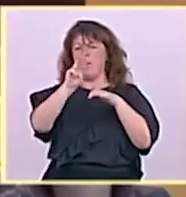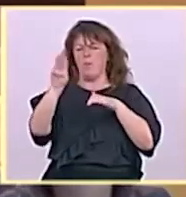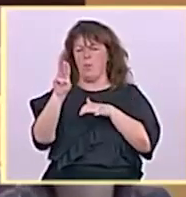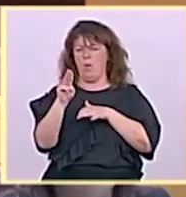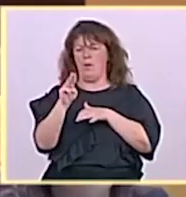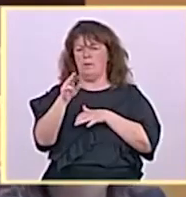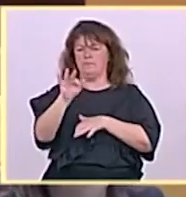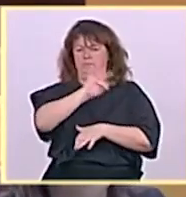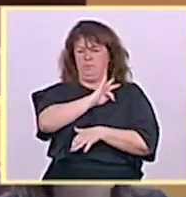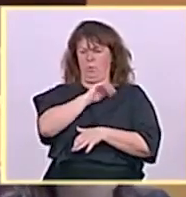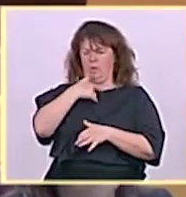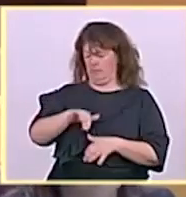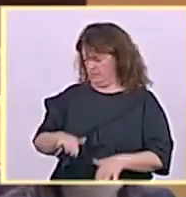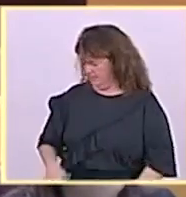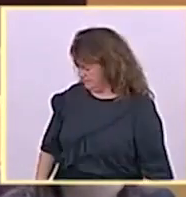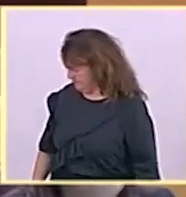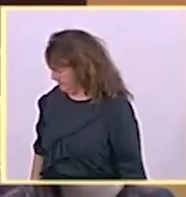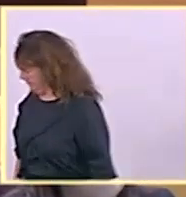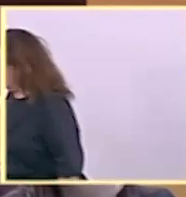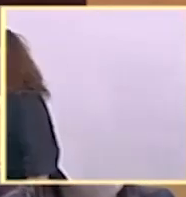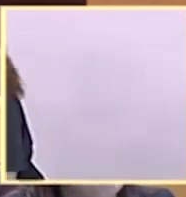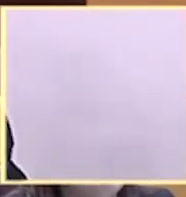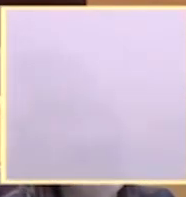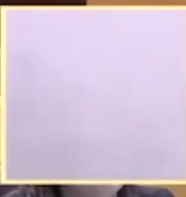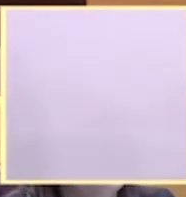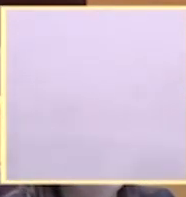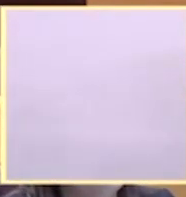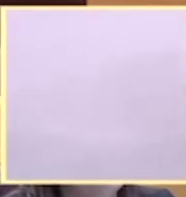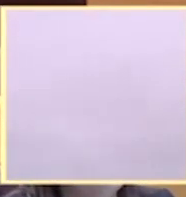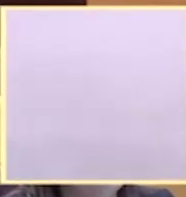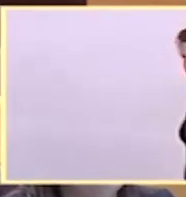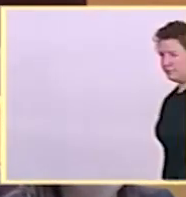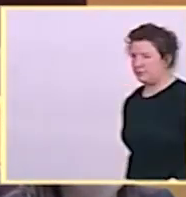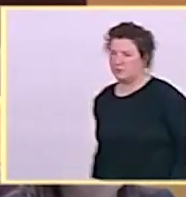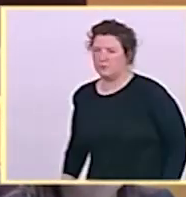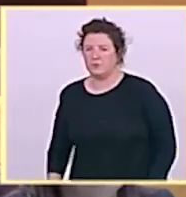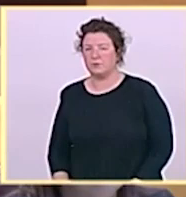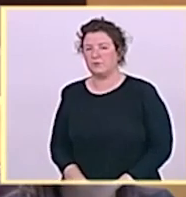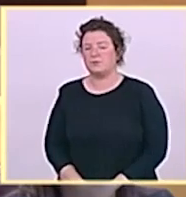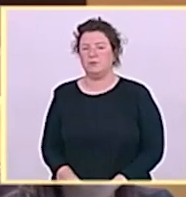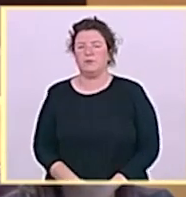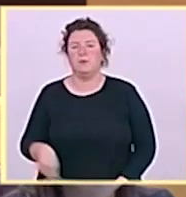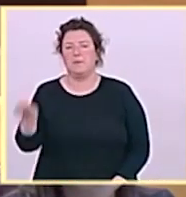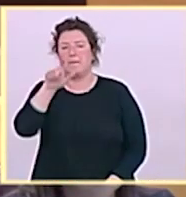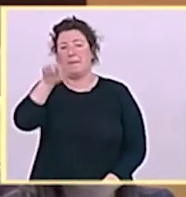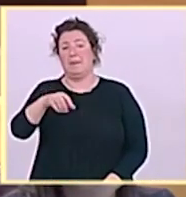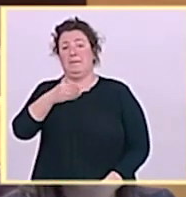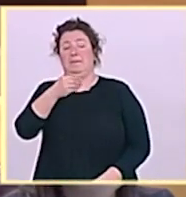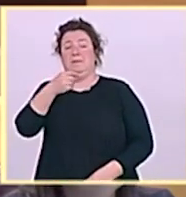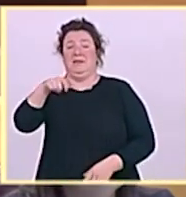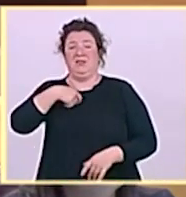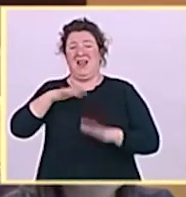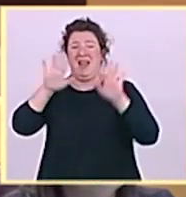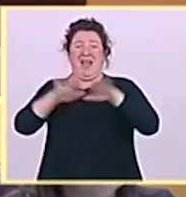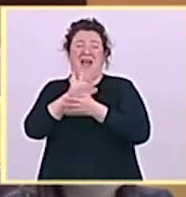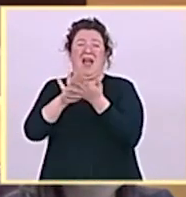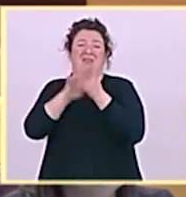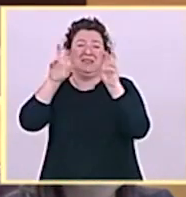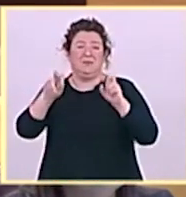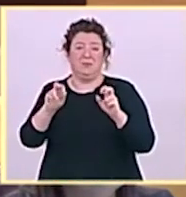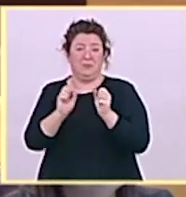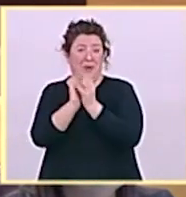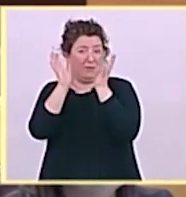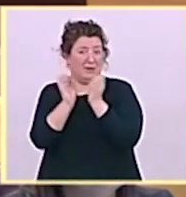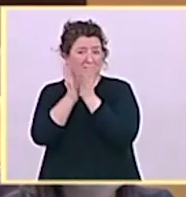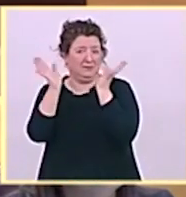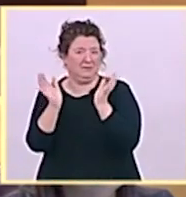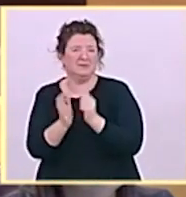Señor Ministro, hoy vengo a hablarles de mi isla de La Palma. Entiendo que no es un buen día para usted. Después del varapalo, el Supremo lo ha dado con el caso Pérez